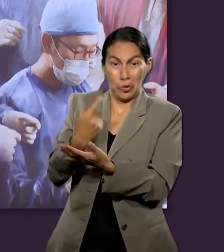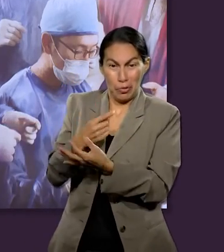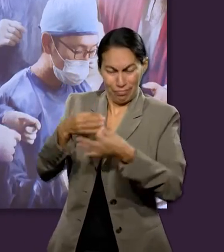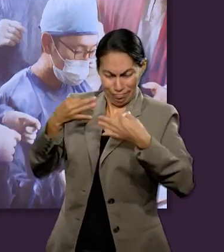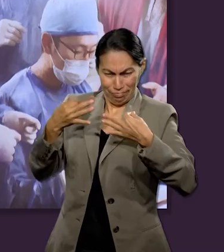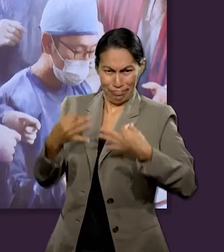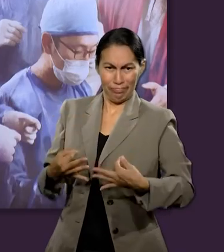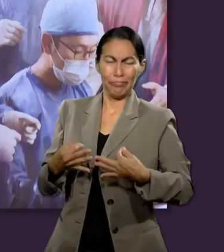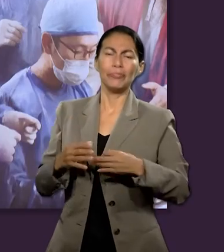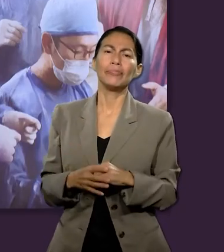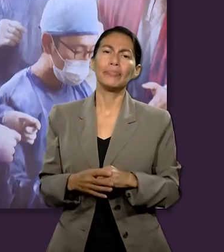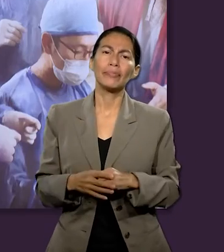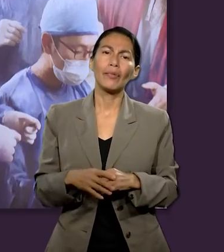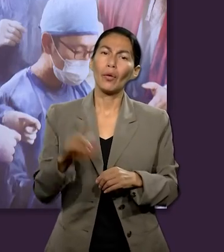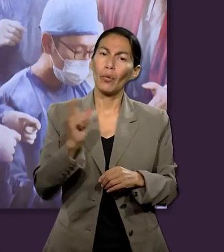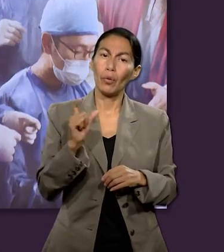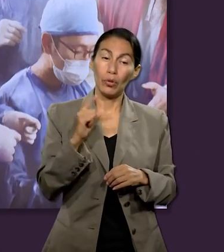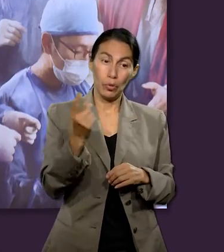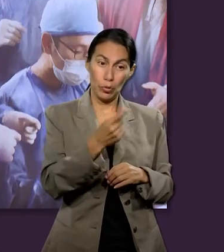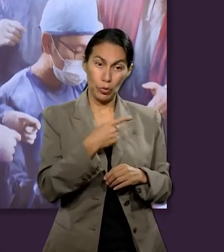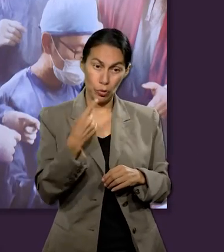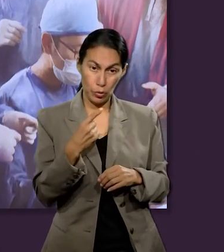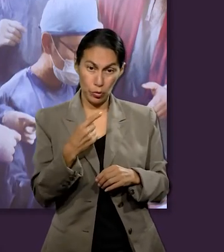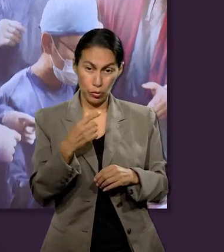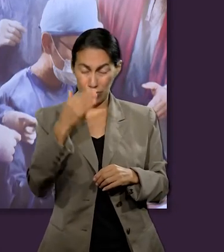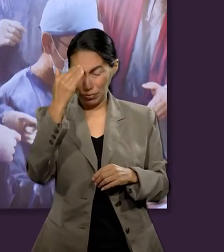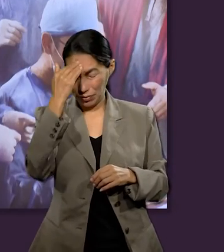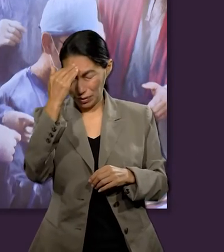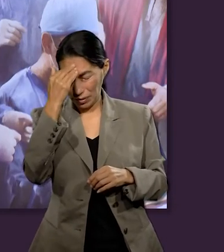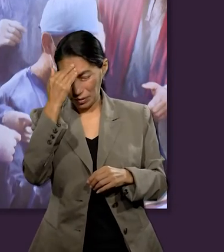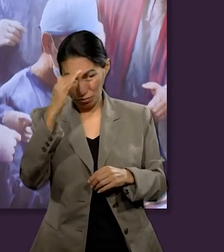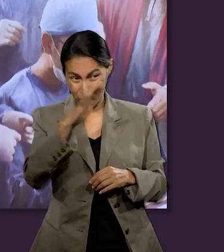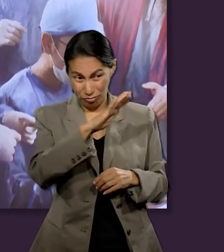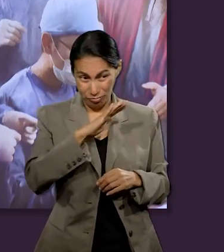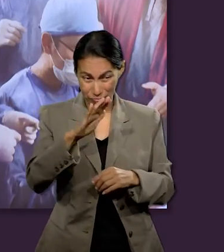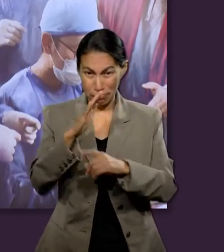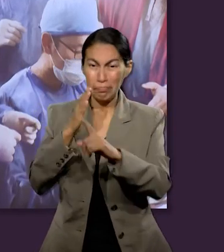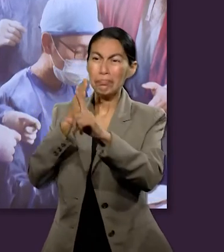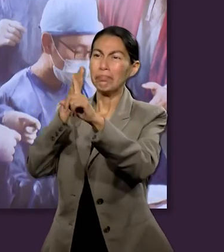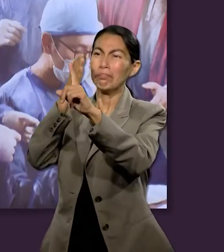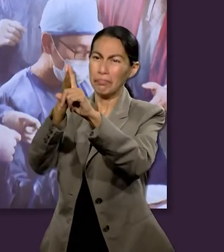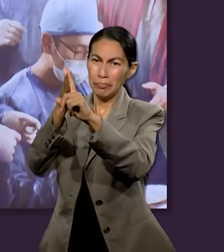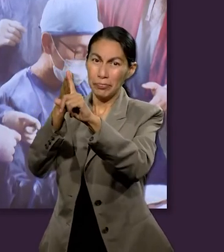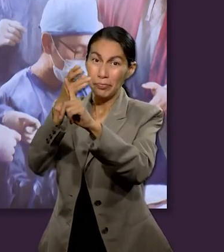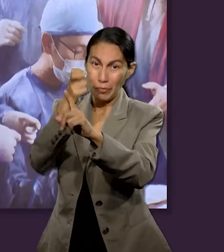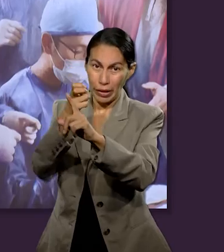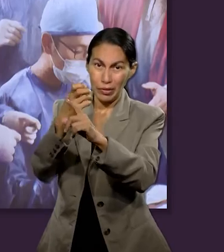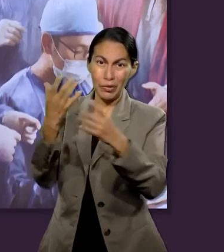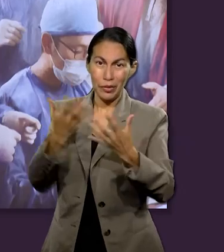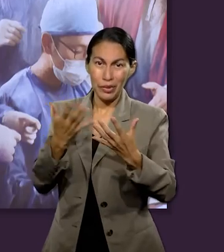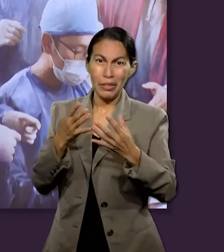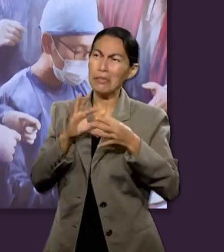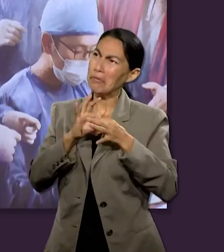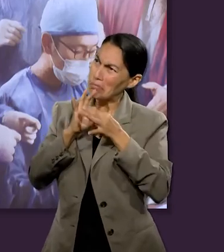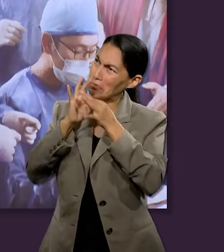tratar de tener una cosmovisión cristiana todos los días no nos deja